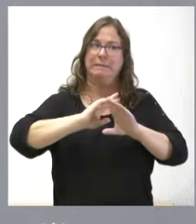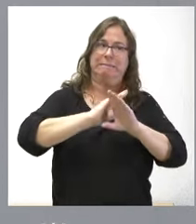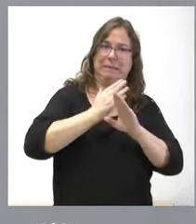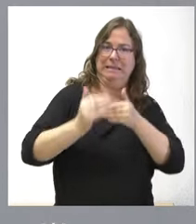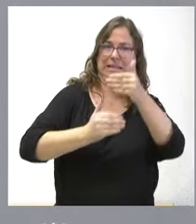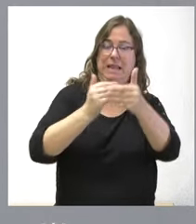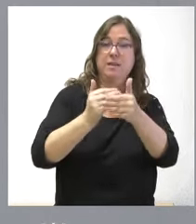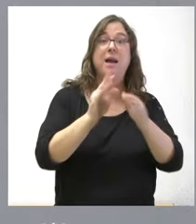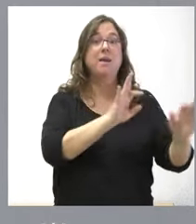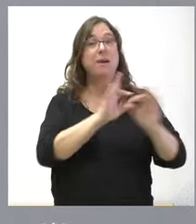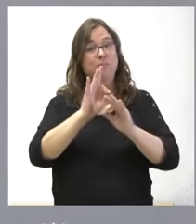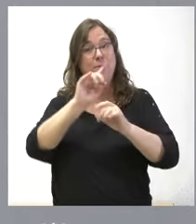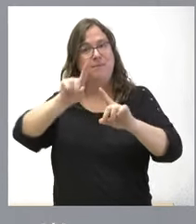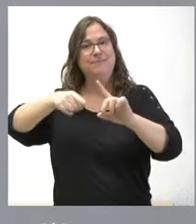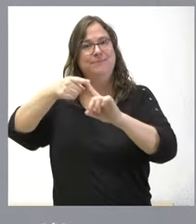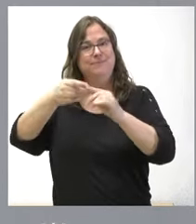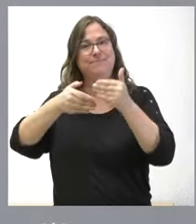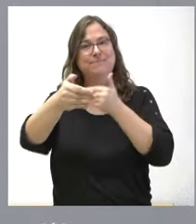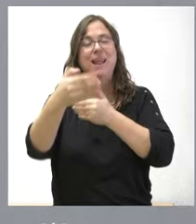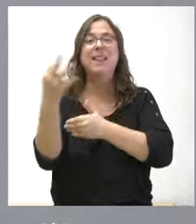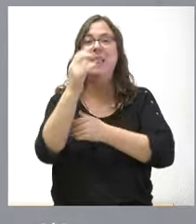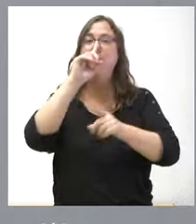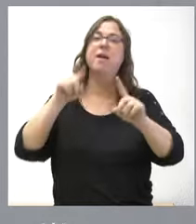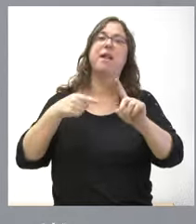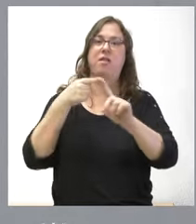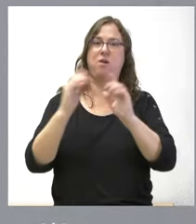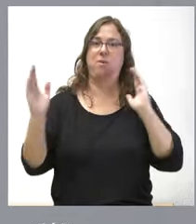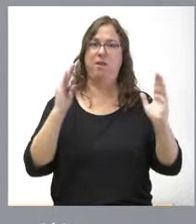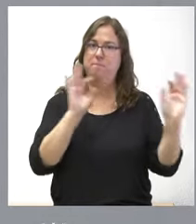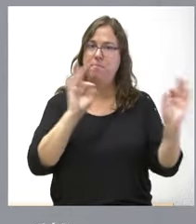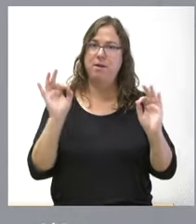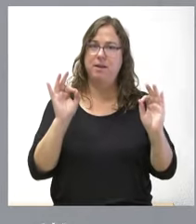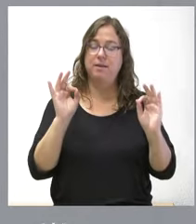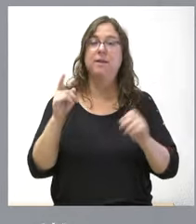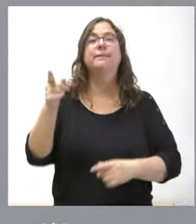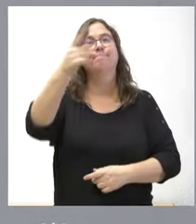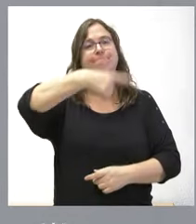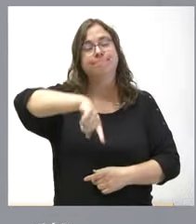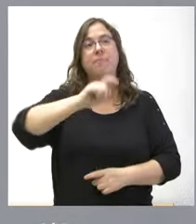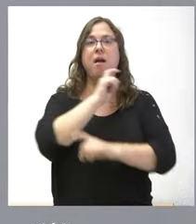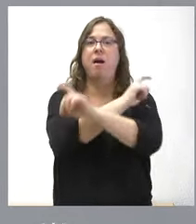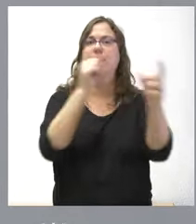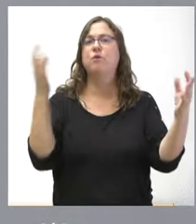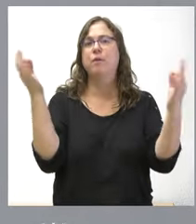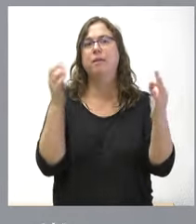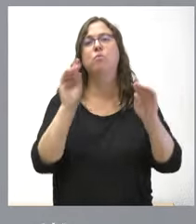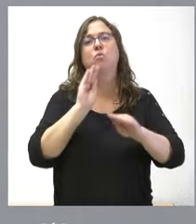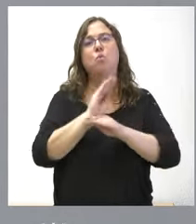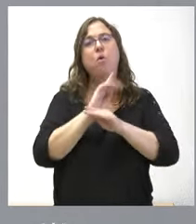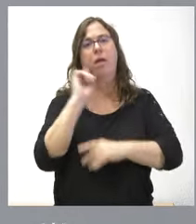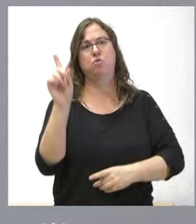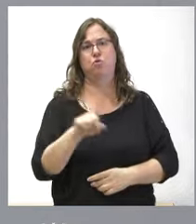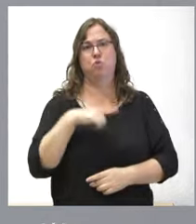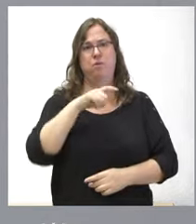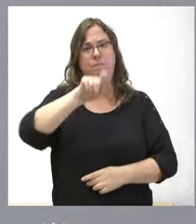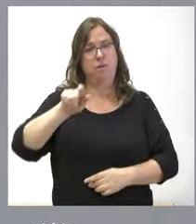preparando inversiones para lo que tiene que ser el próximo ejercicio. En todo caso, hay que seguir llamando a la prudencia de todos los ciudadanos en este contexto,